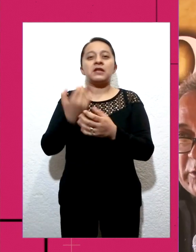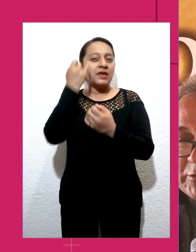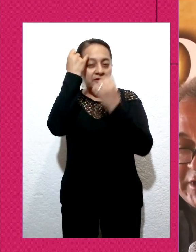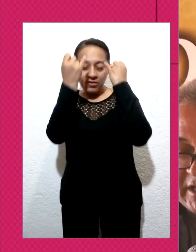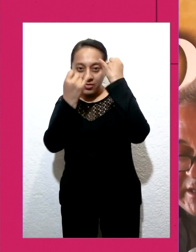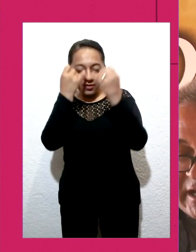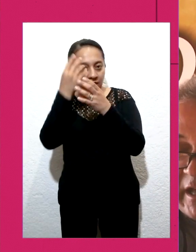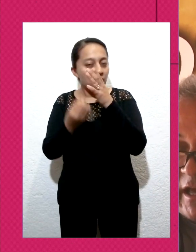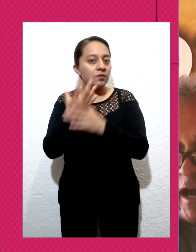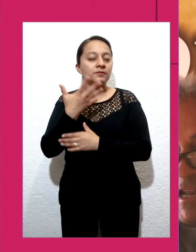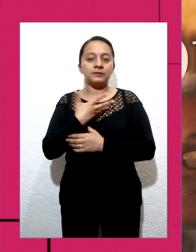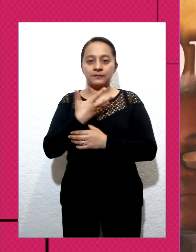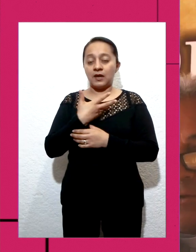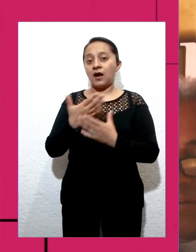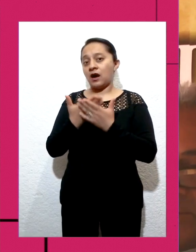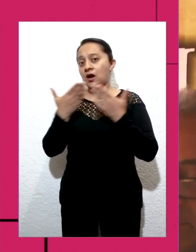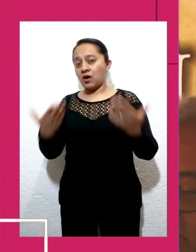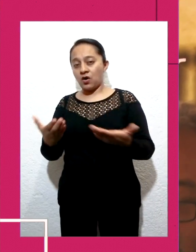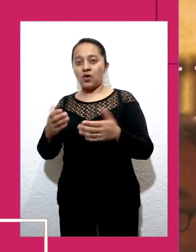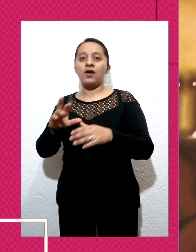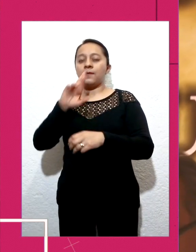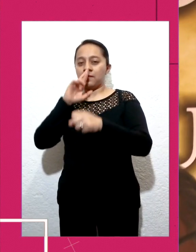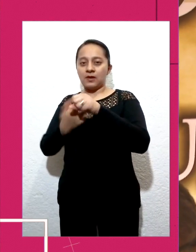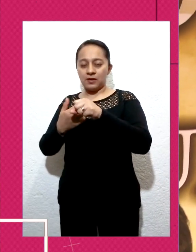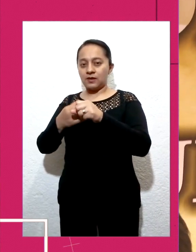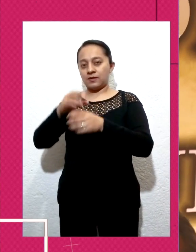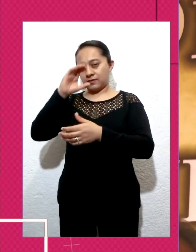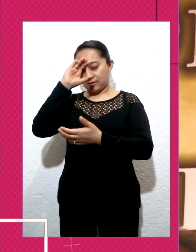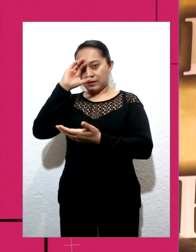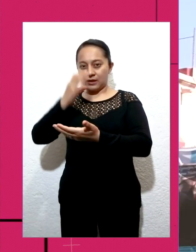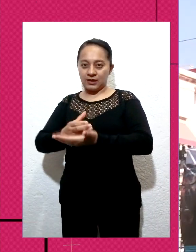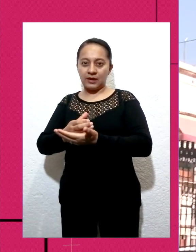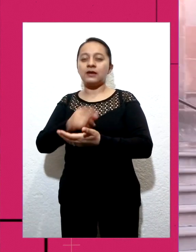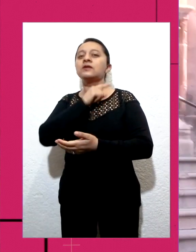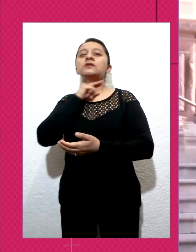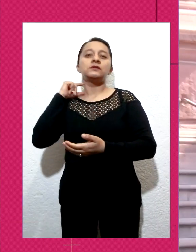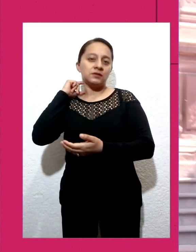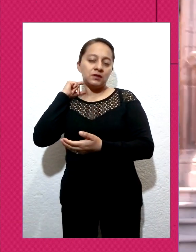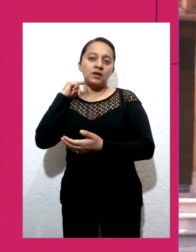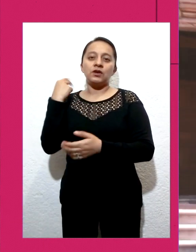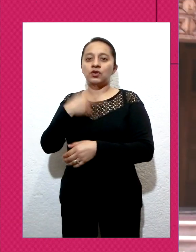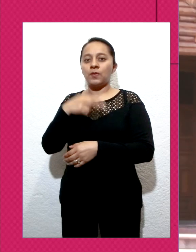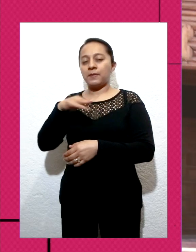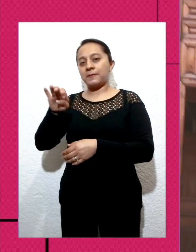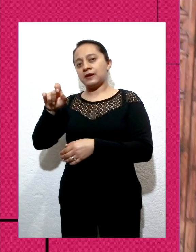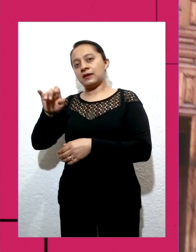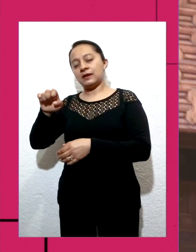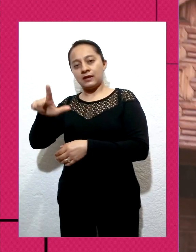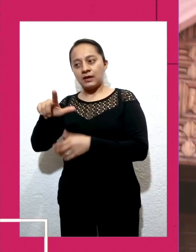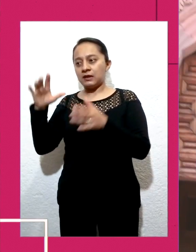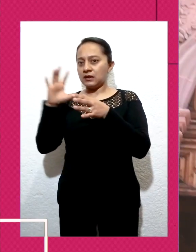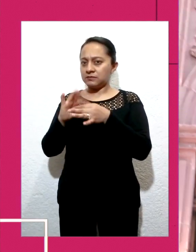responsabilidad y creatividad. El vicario de la diócesis de Querétaro, Martín Lara Becerril, al referirse a las nuevas medidas emitidas por las